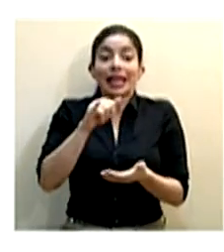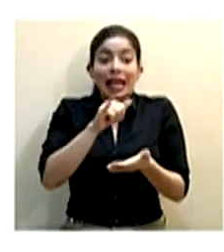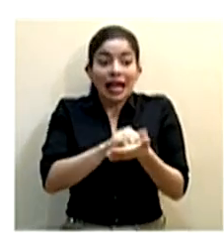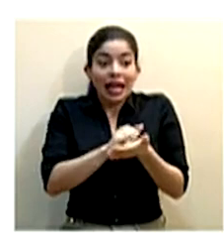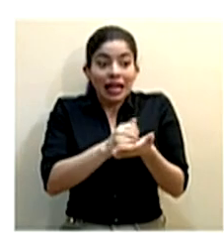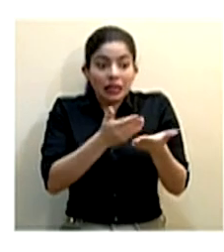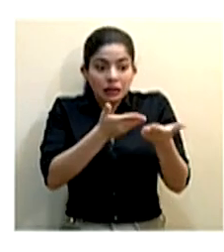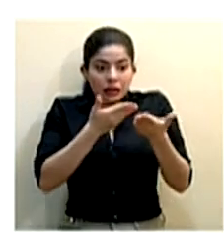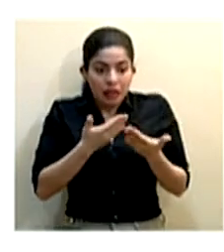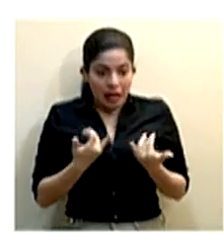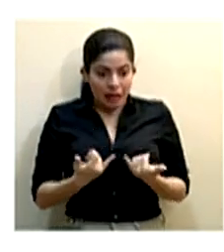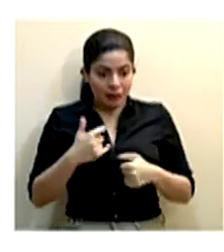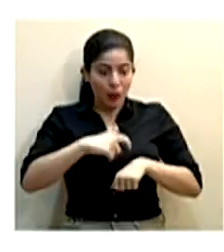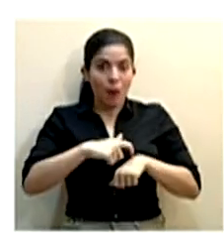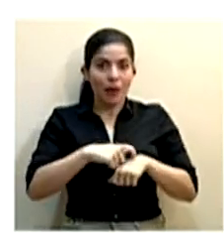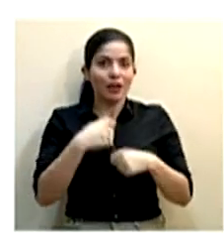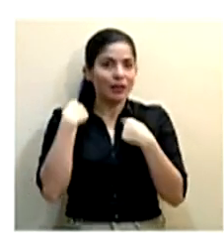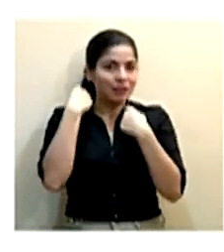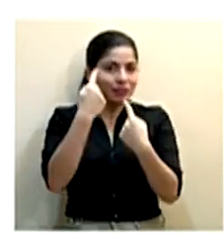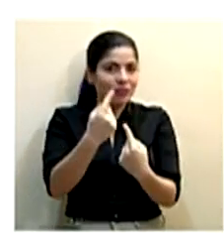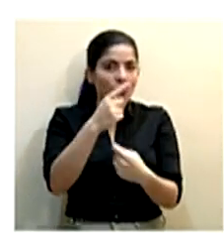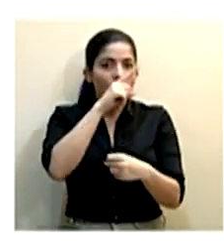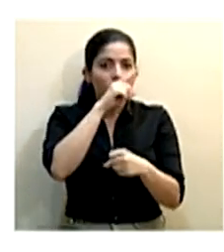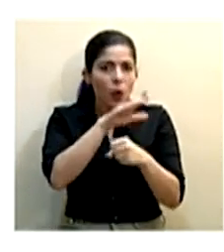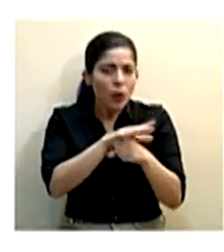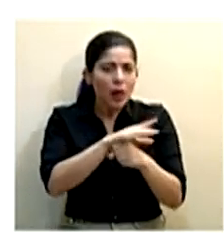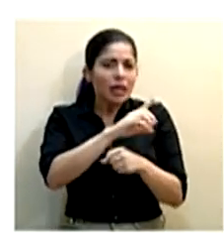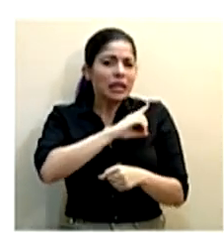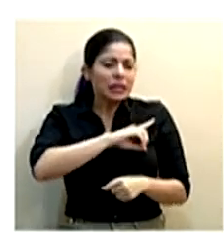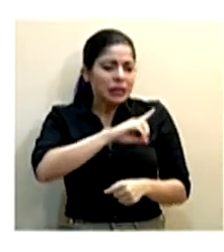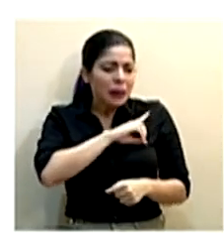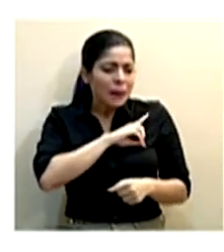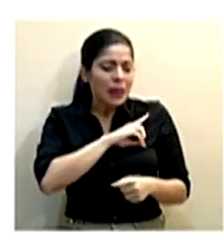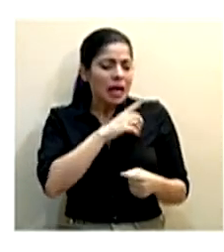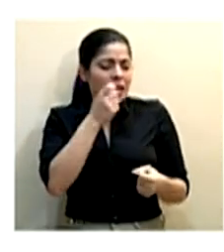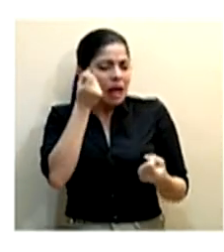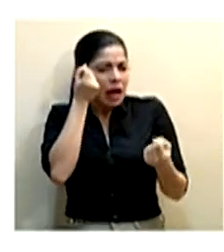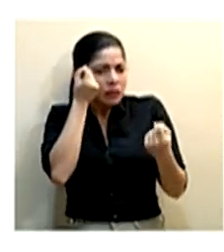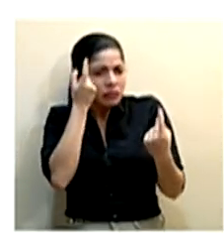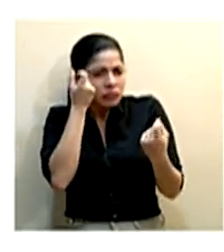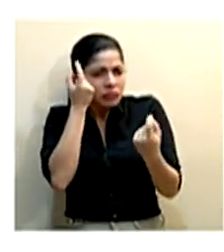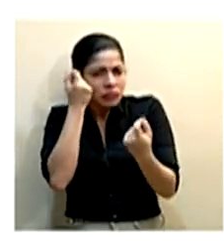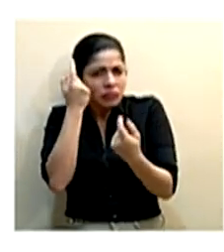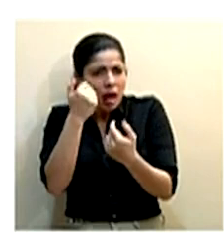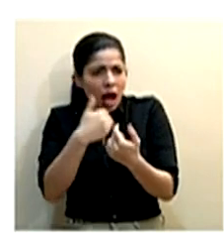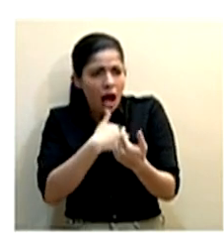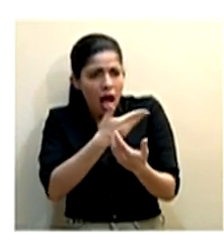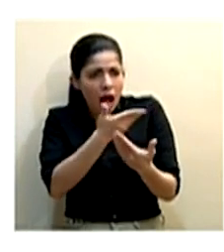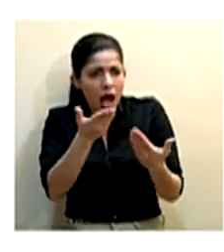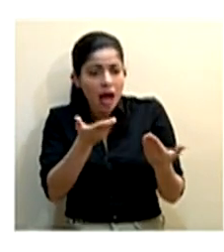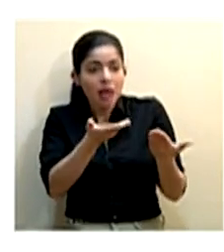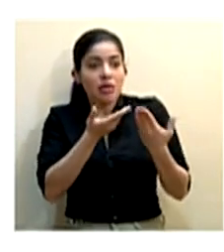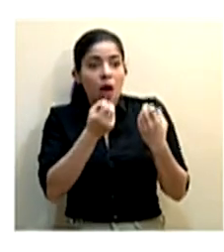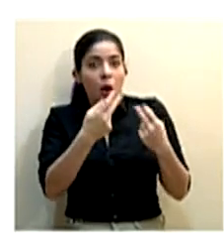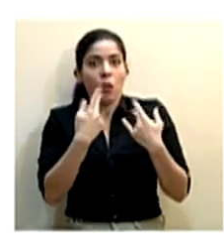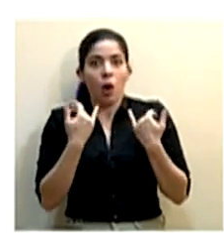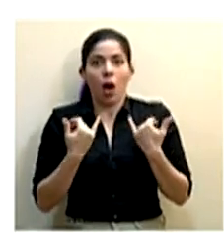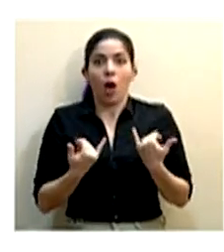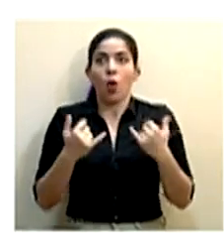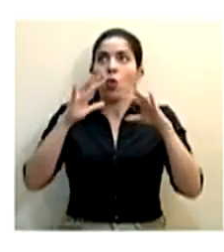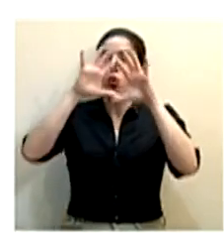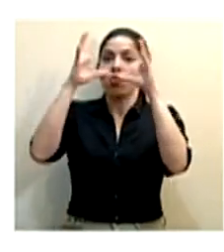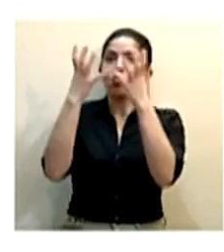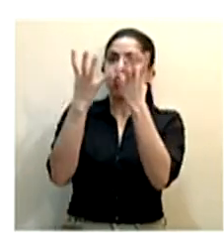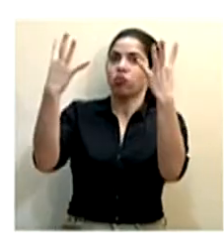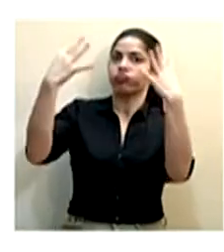puesto en este momento también ese compromiso, esa disciplina, ese nivel de entendimiento nos ha puesto en este momento en el ojo del